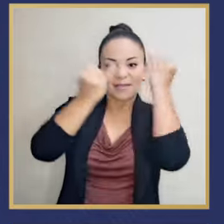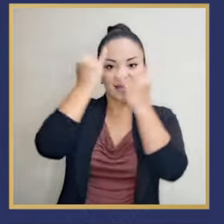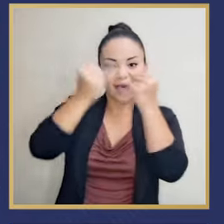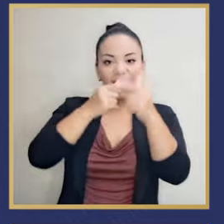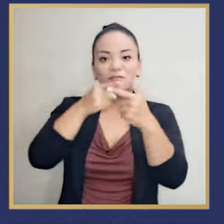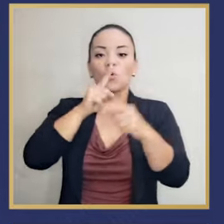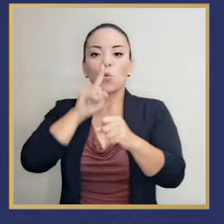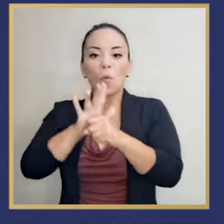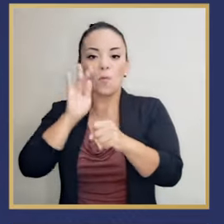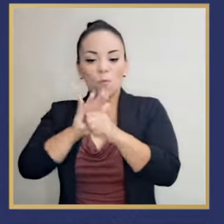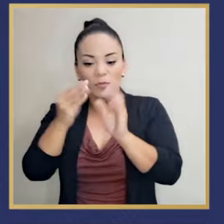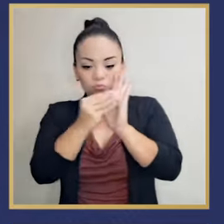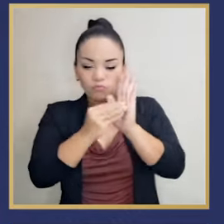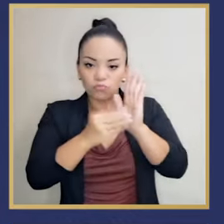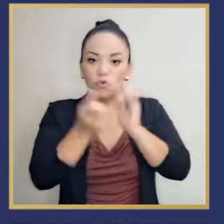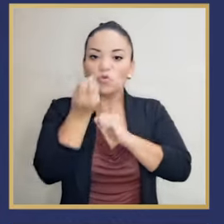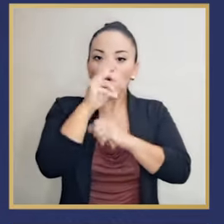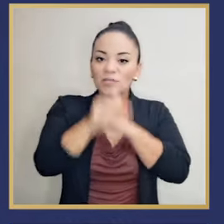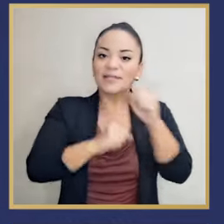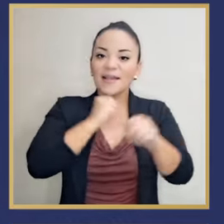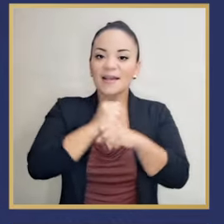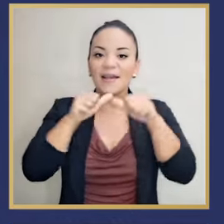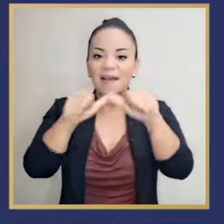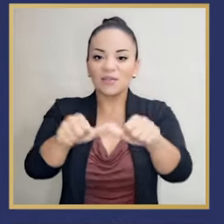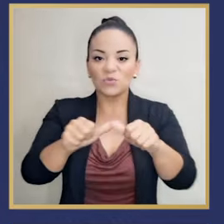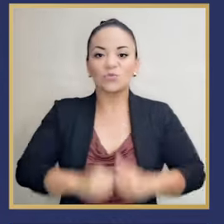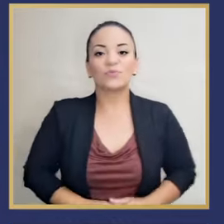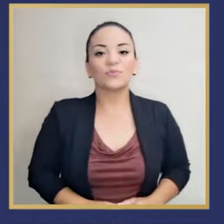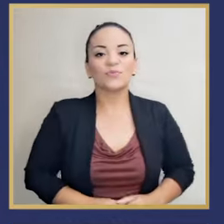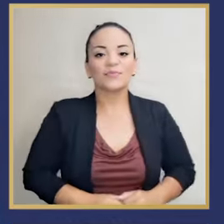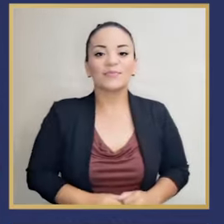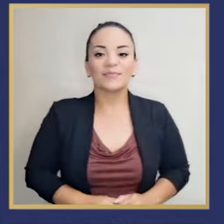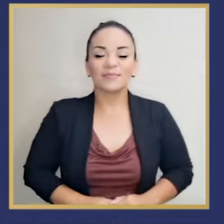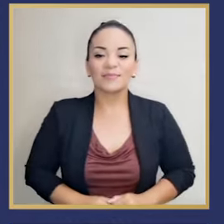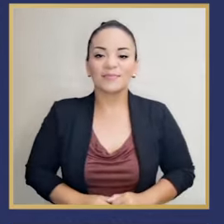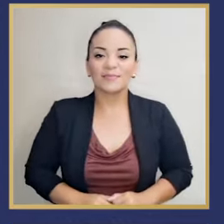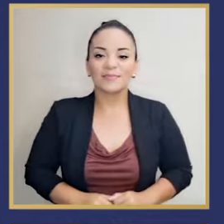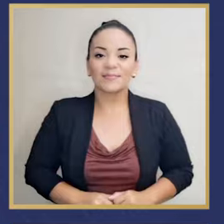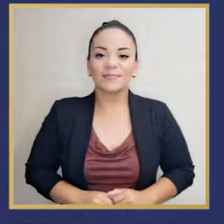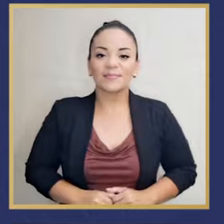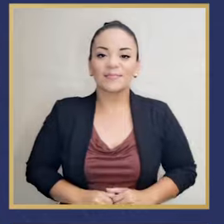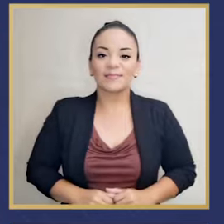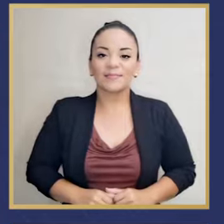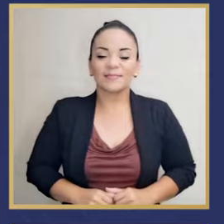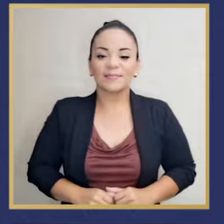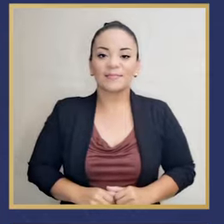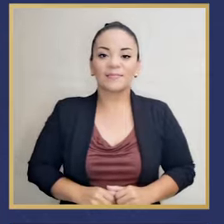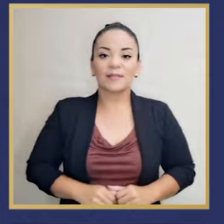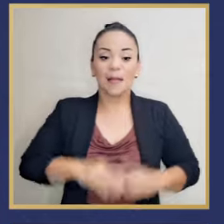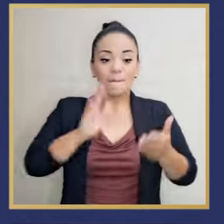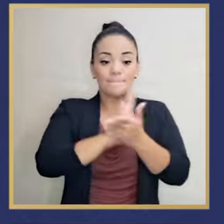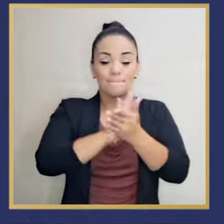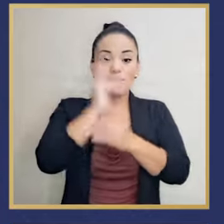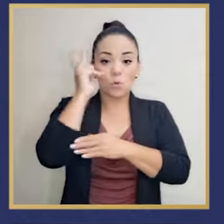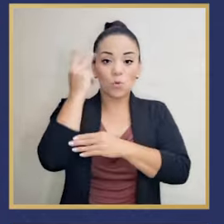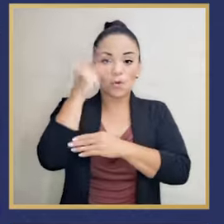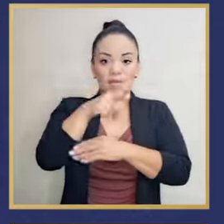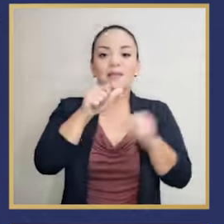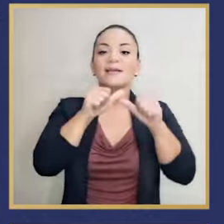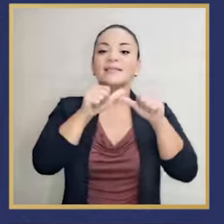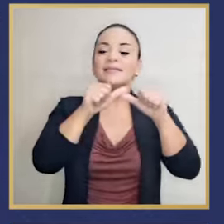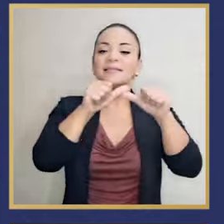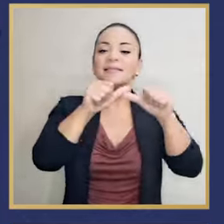Política